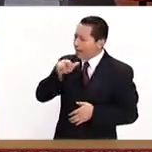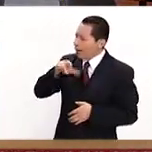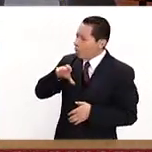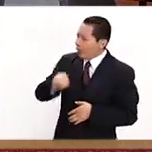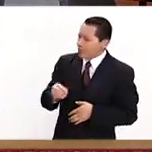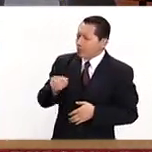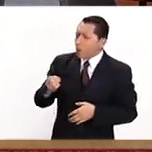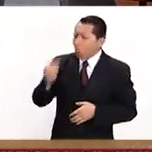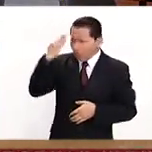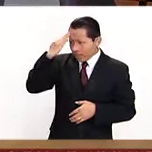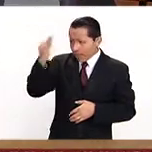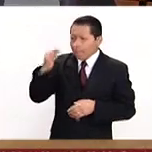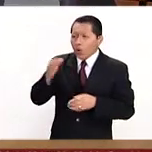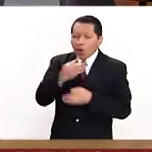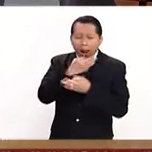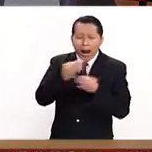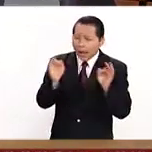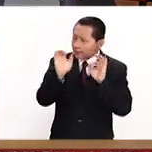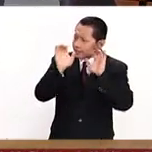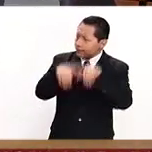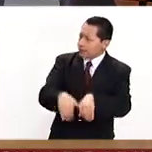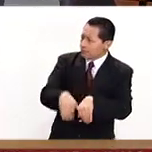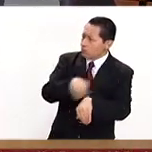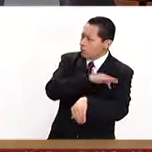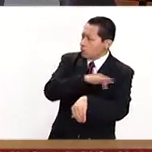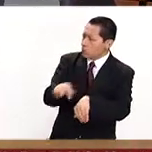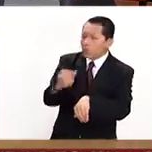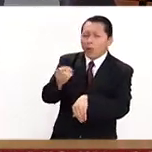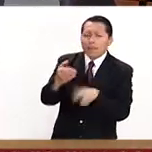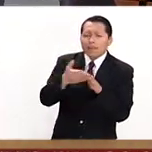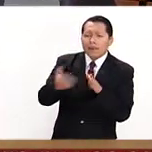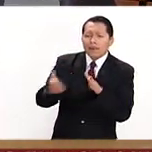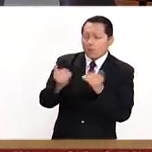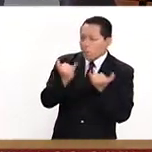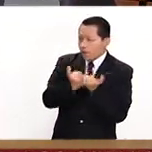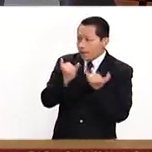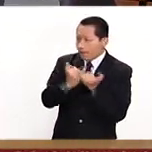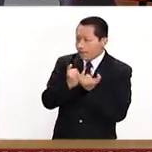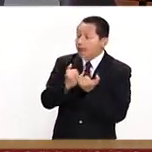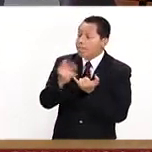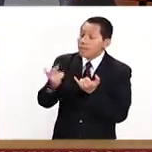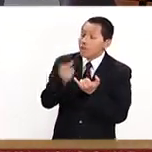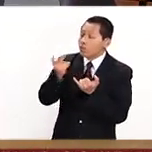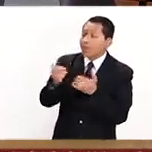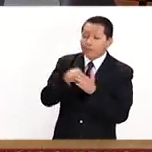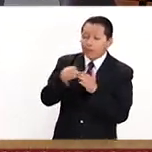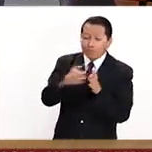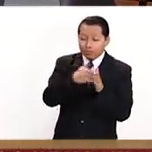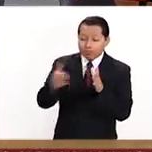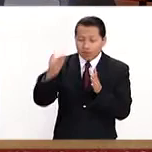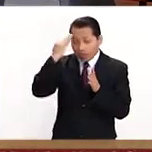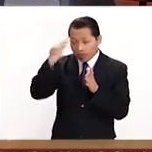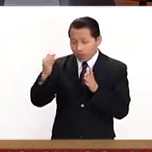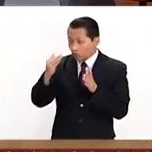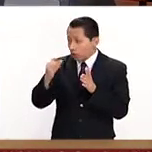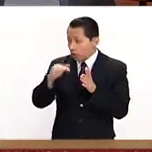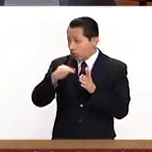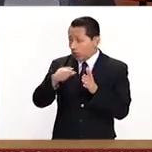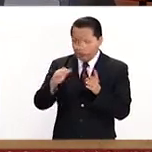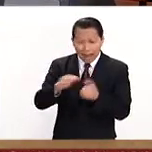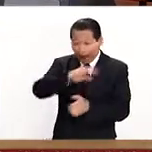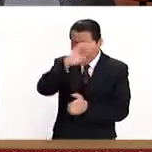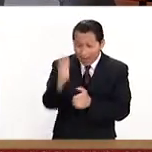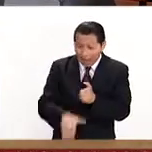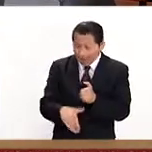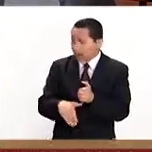el periodo de esta inscripción? Y de haberse dado a tiempo y forma, ya no pueden inscribirse los meses subsecuentes, ya se